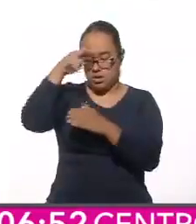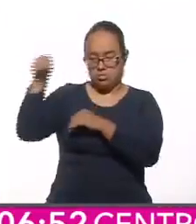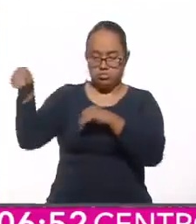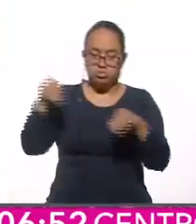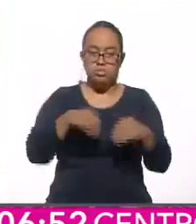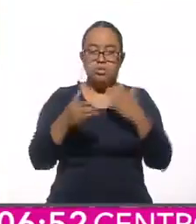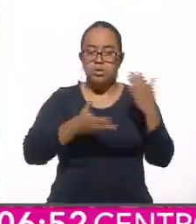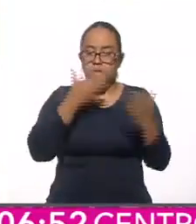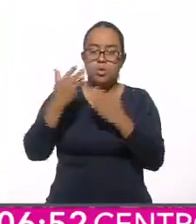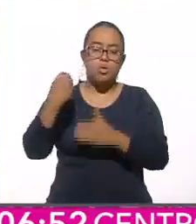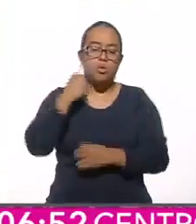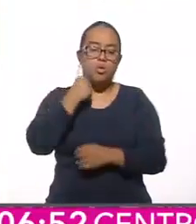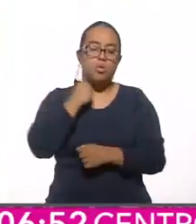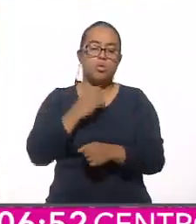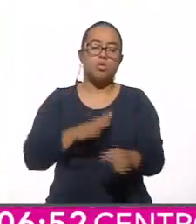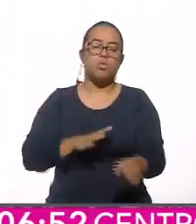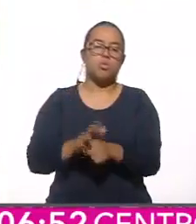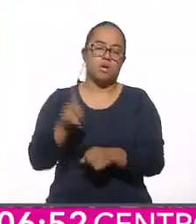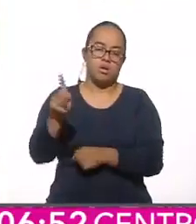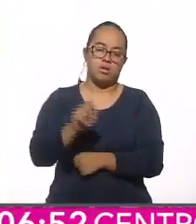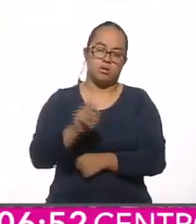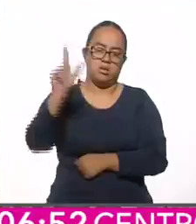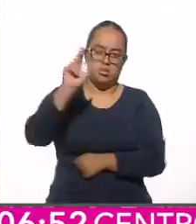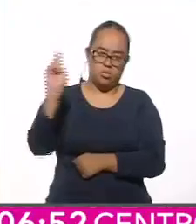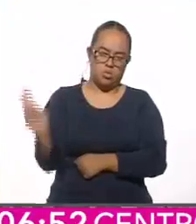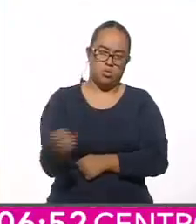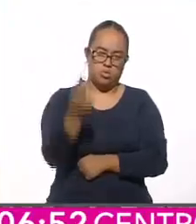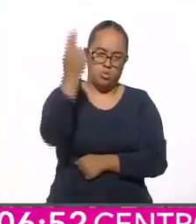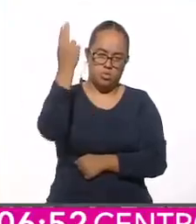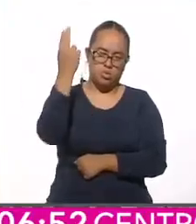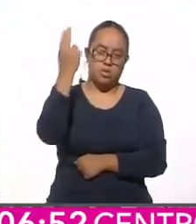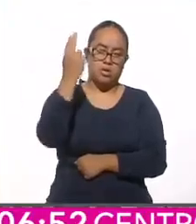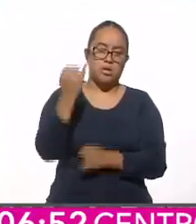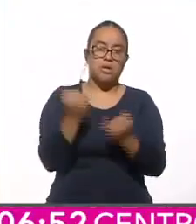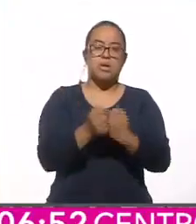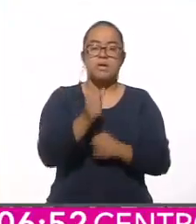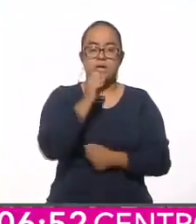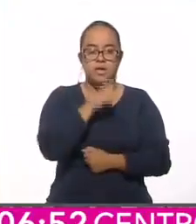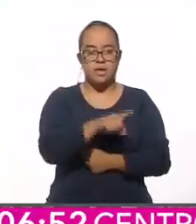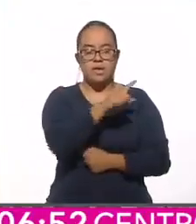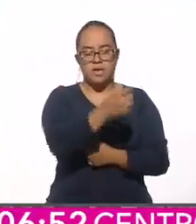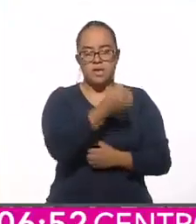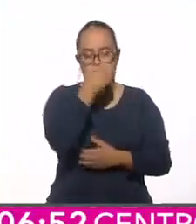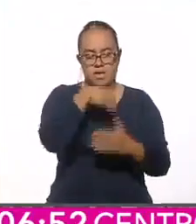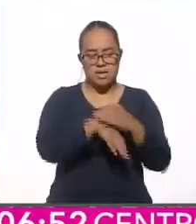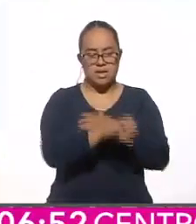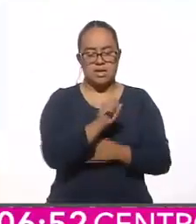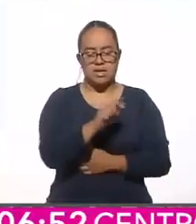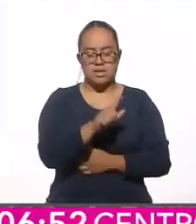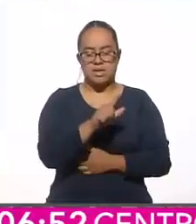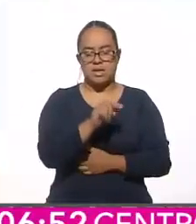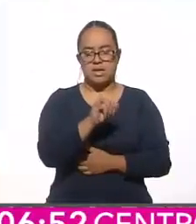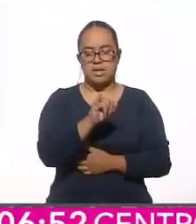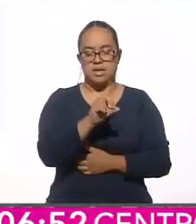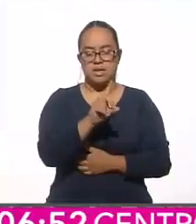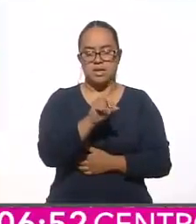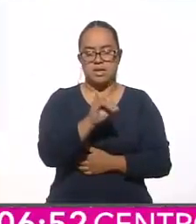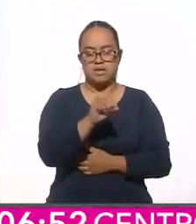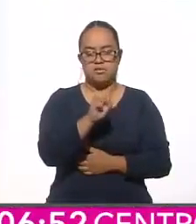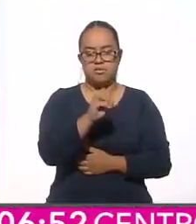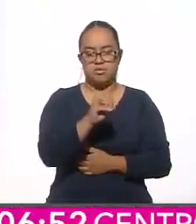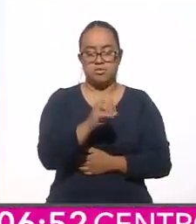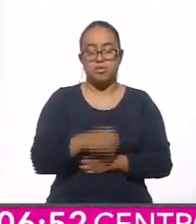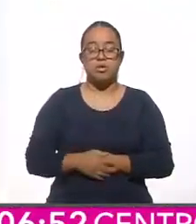Derecho en la Real y Pontificia Universidad y en el Colegio de San Ildefonso. En 1811